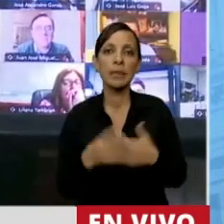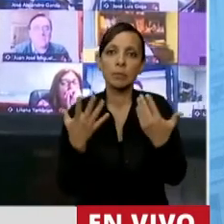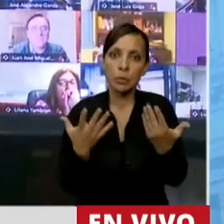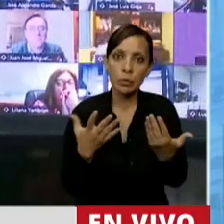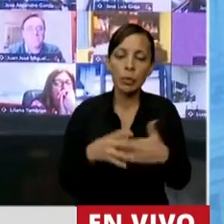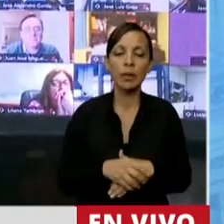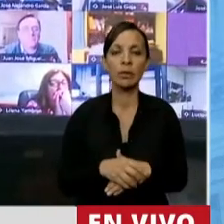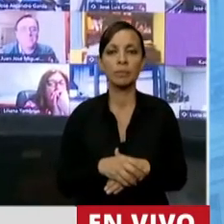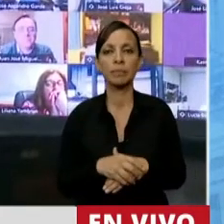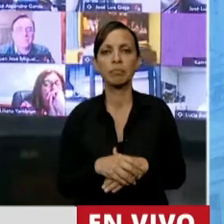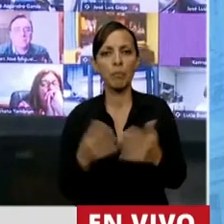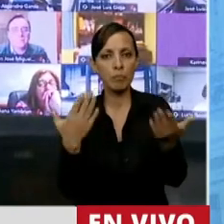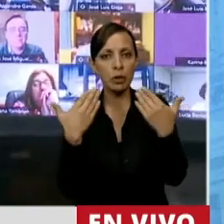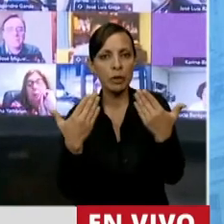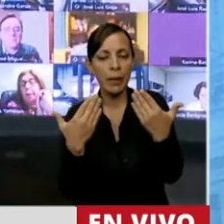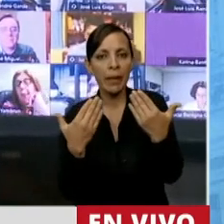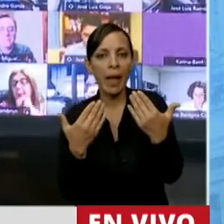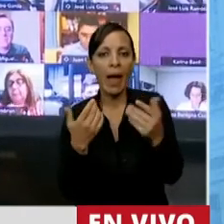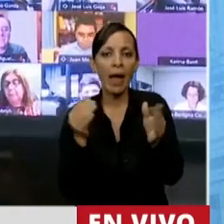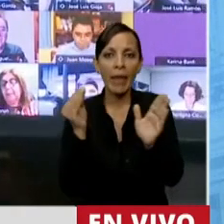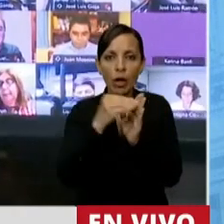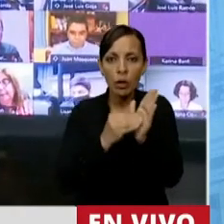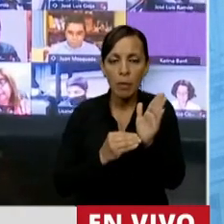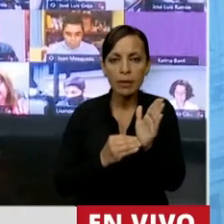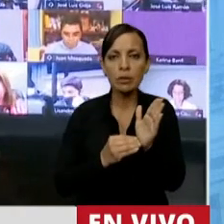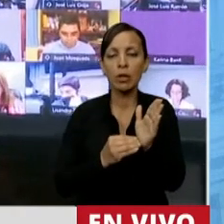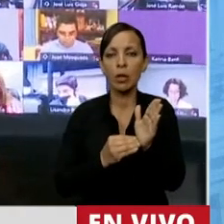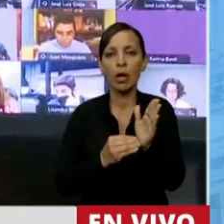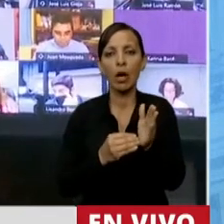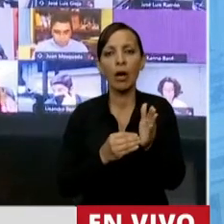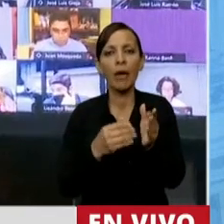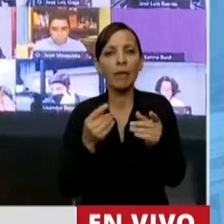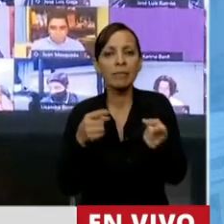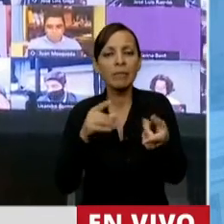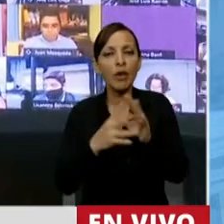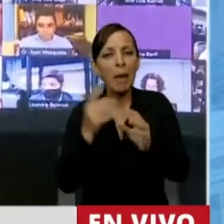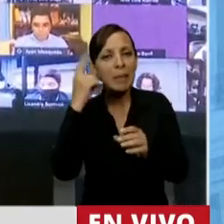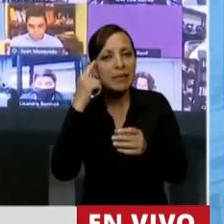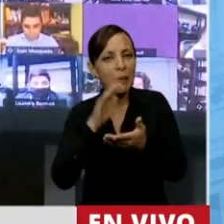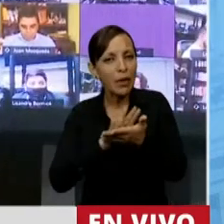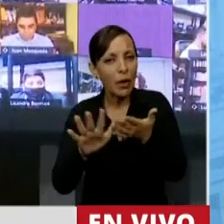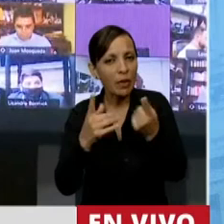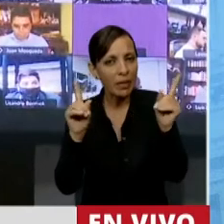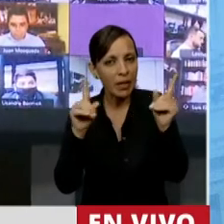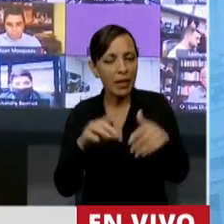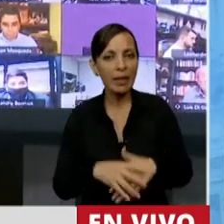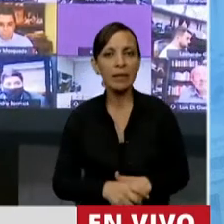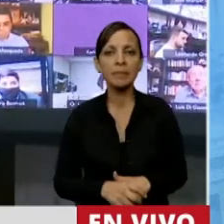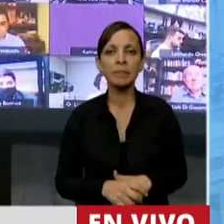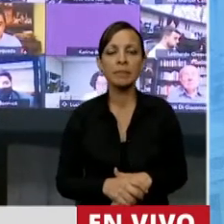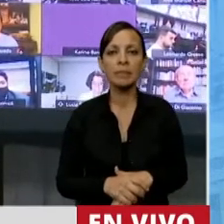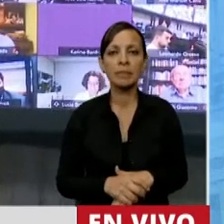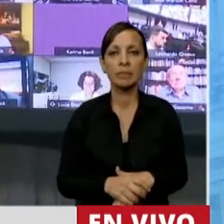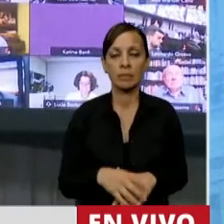con la posibilidad de hacer incorporaciones y en la mirada del nuevo paradigma, comprendiendo que nadie